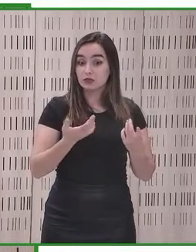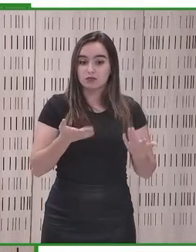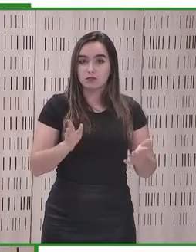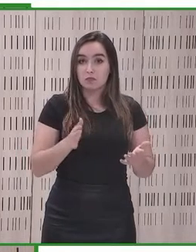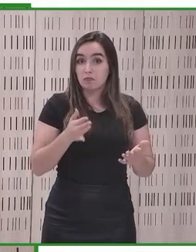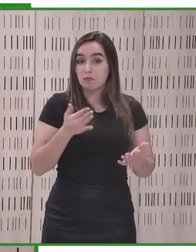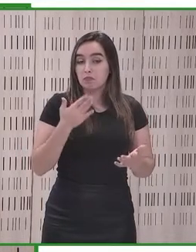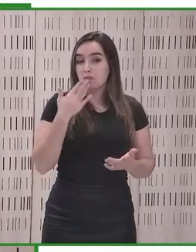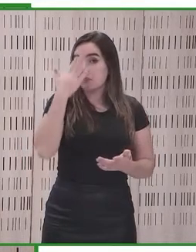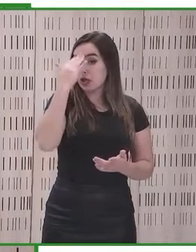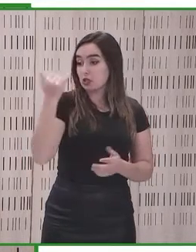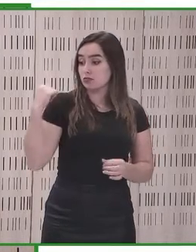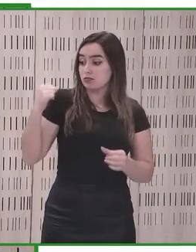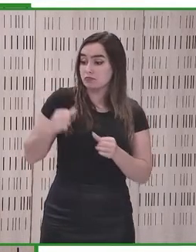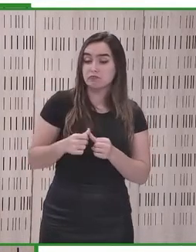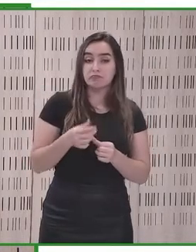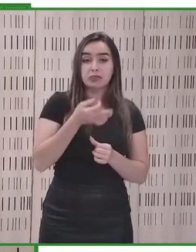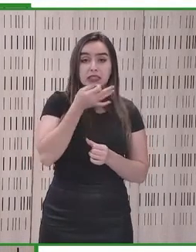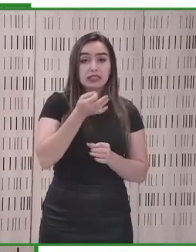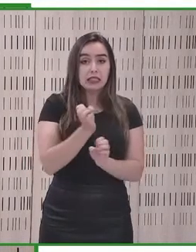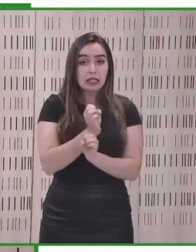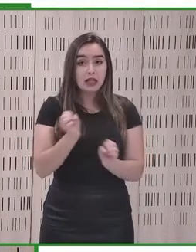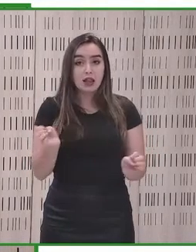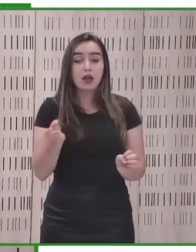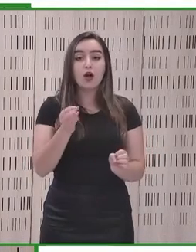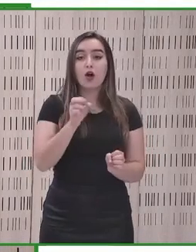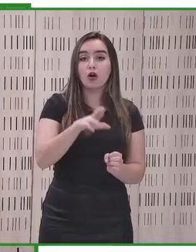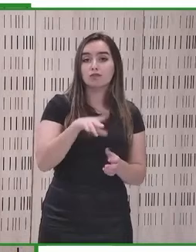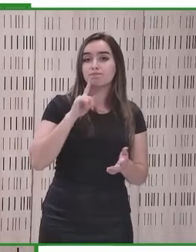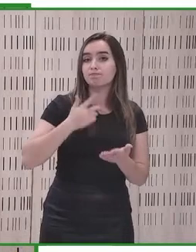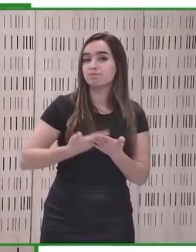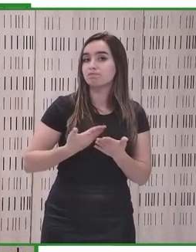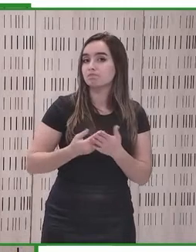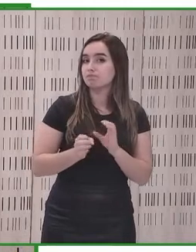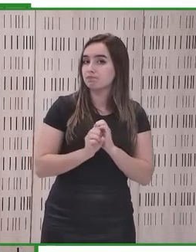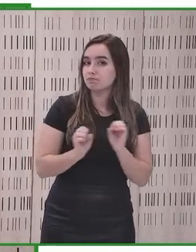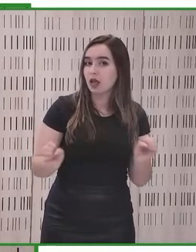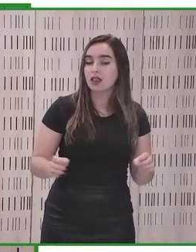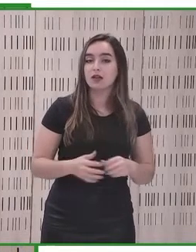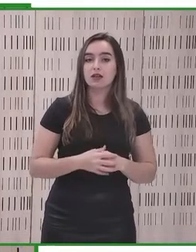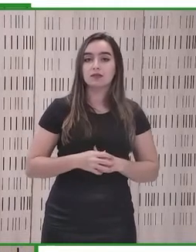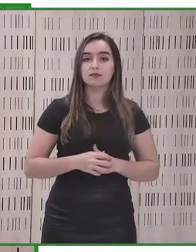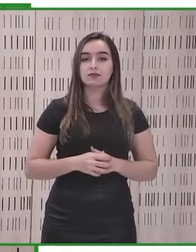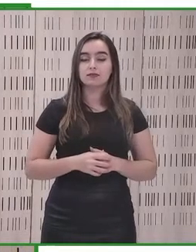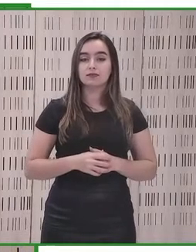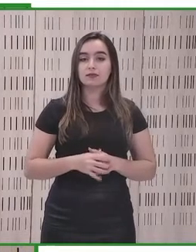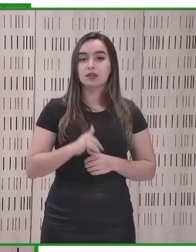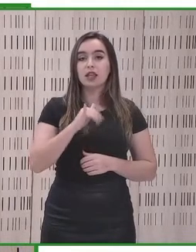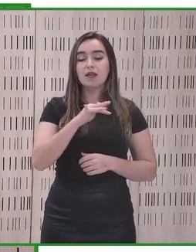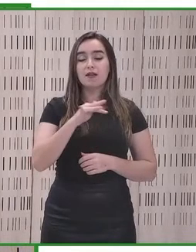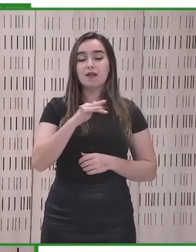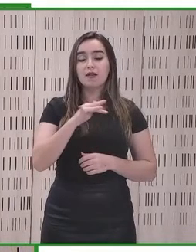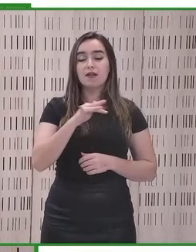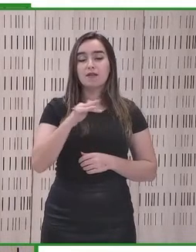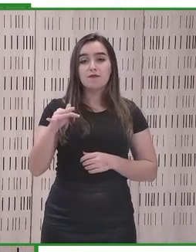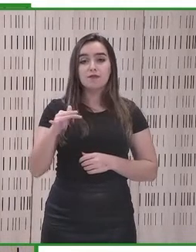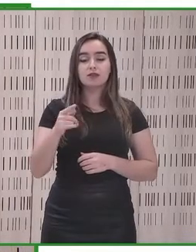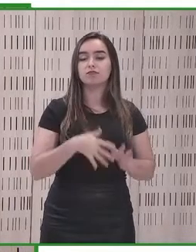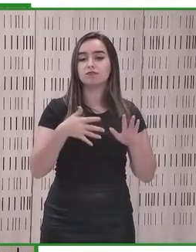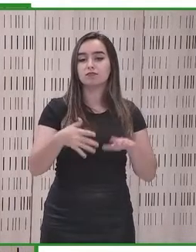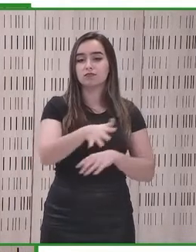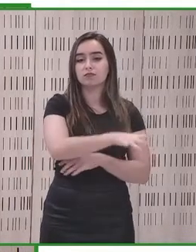y tampoco se garantizan. Si esto lo lleváramos al ámbito,